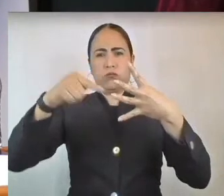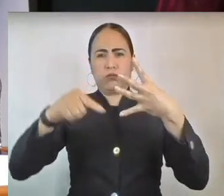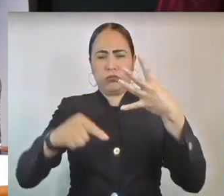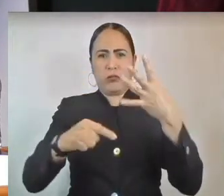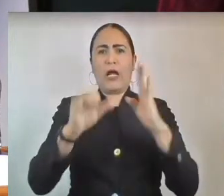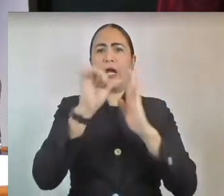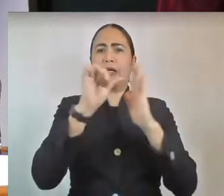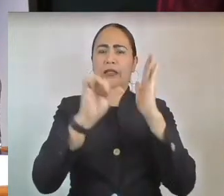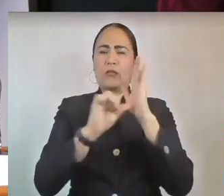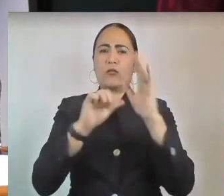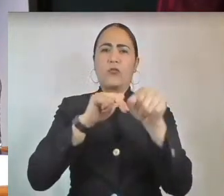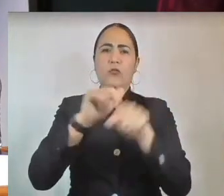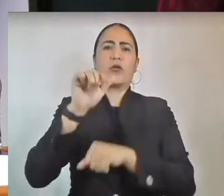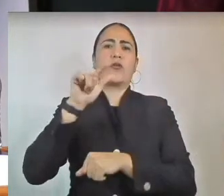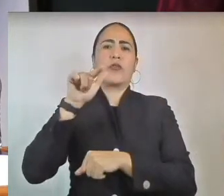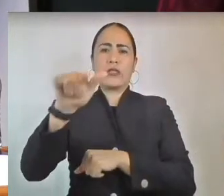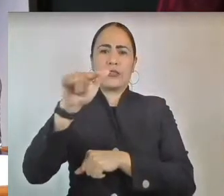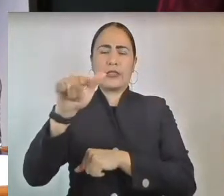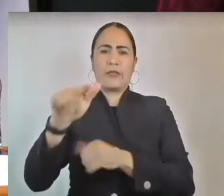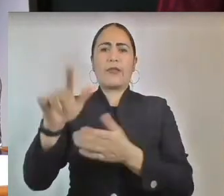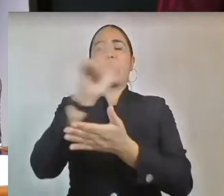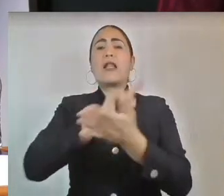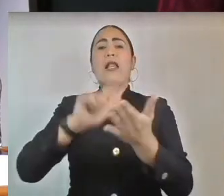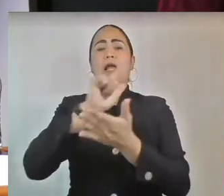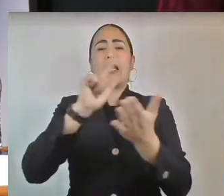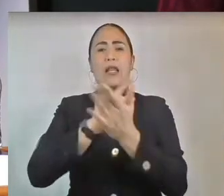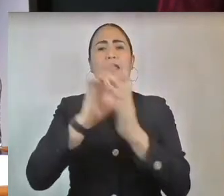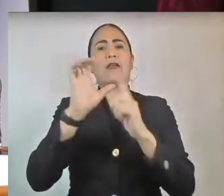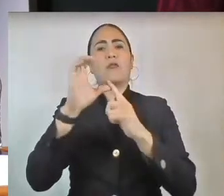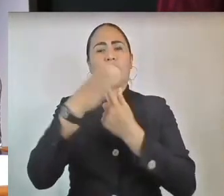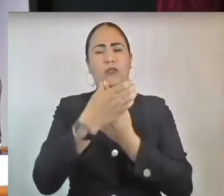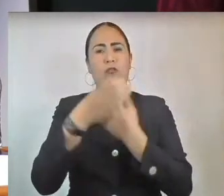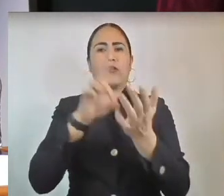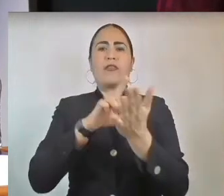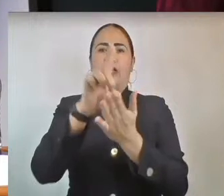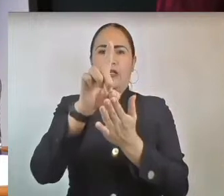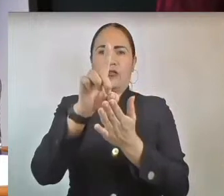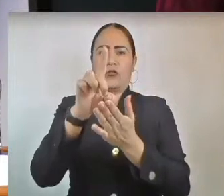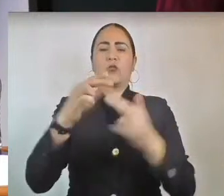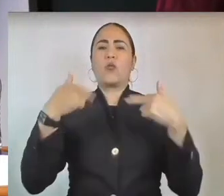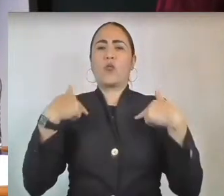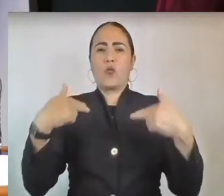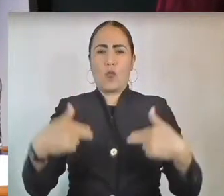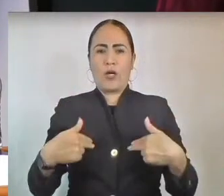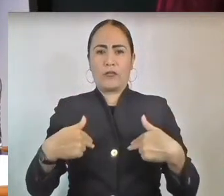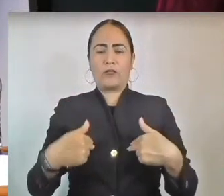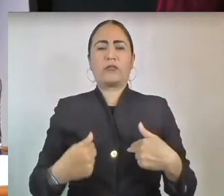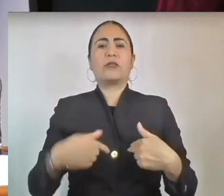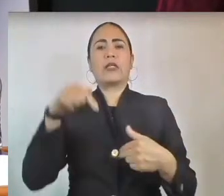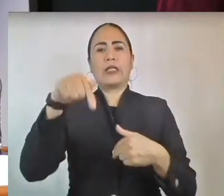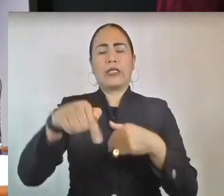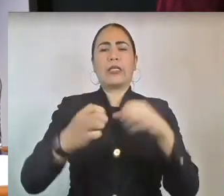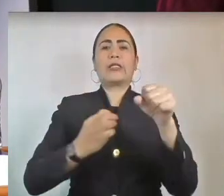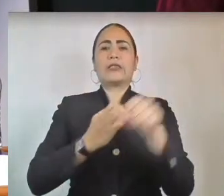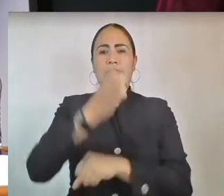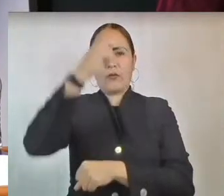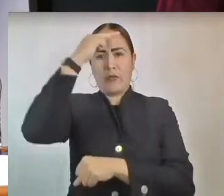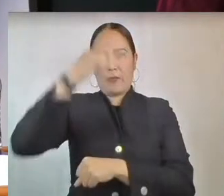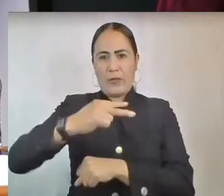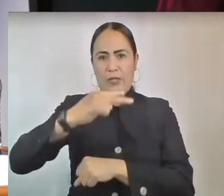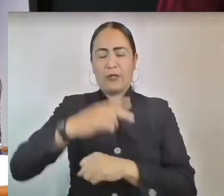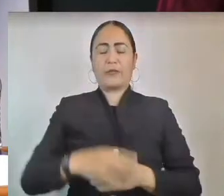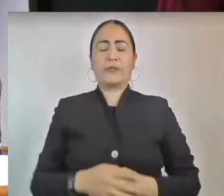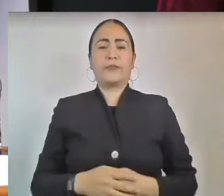17 de la Ley de la Comisión de Derechos Humanos del Estado de México y que a